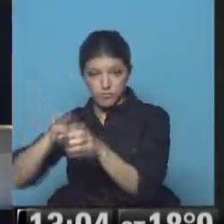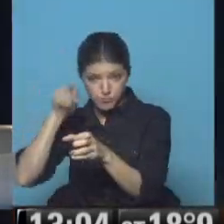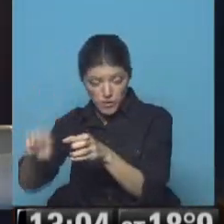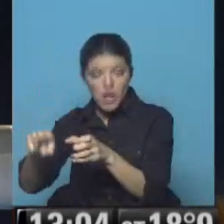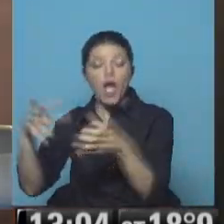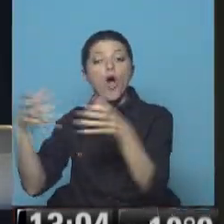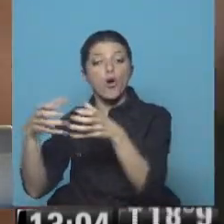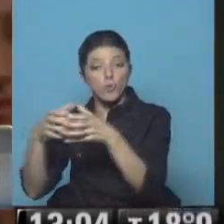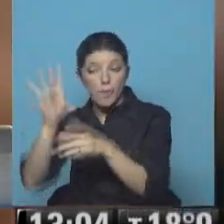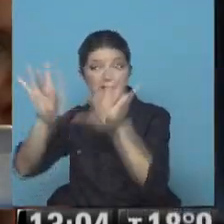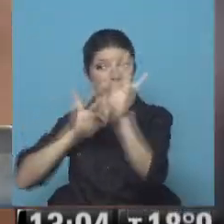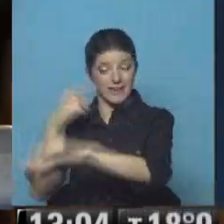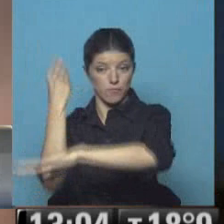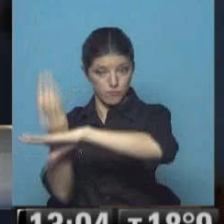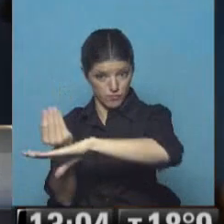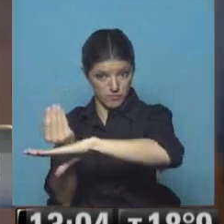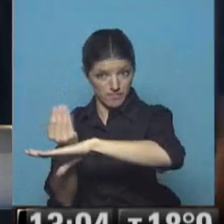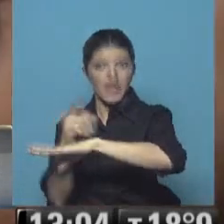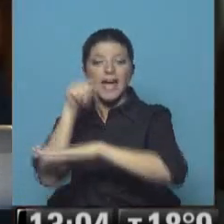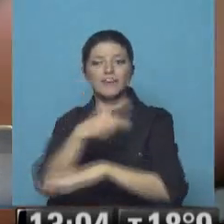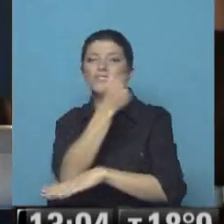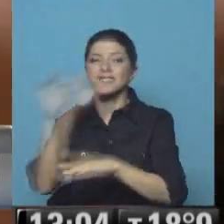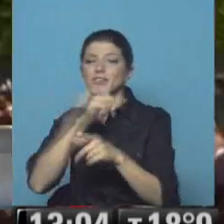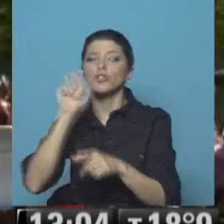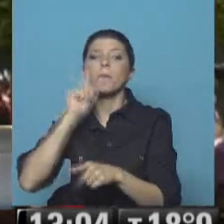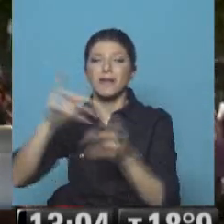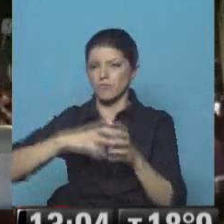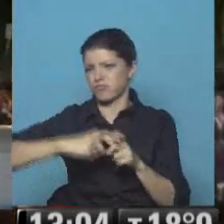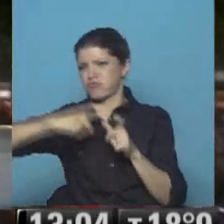pinternas para elegir a un nuevo líder escaló a 600.000.